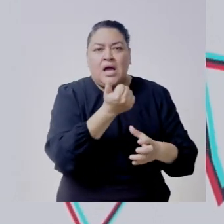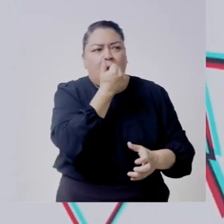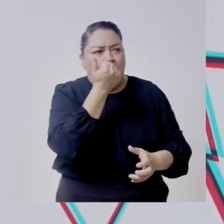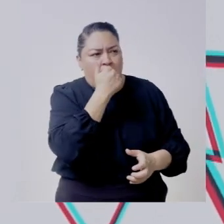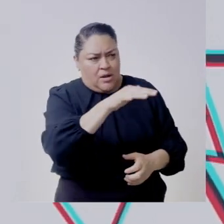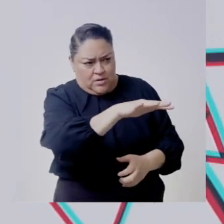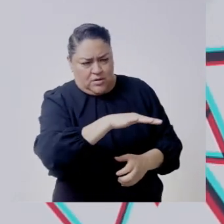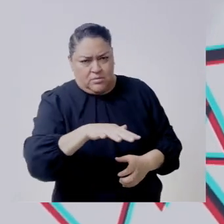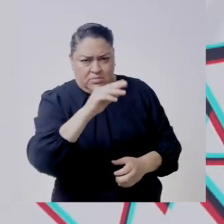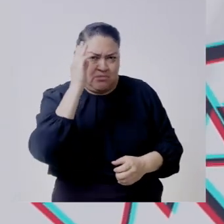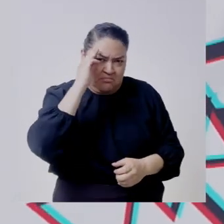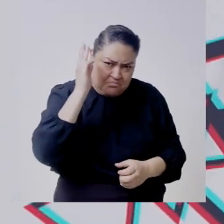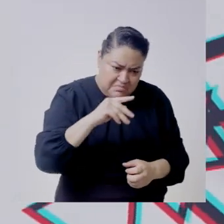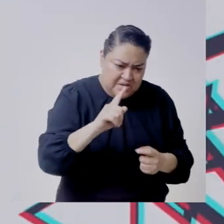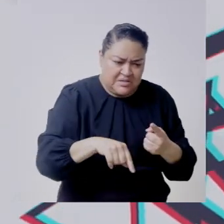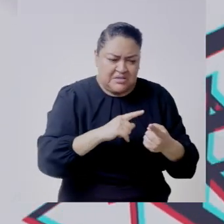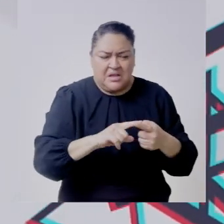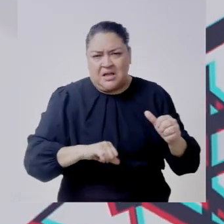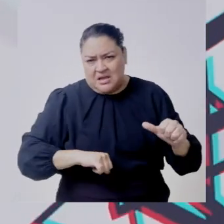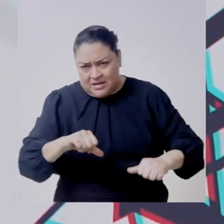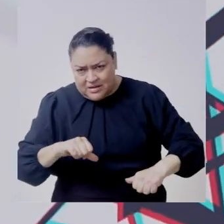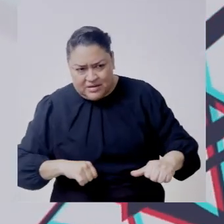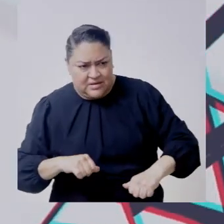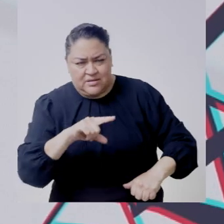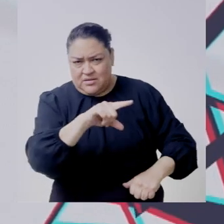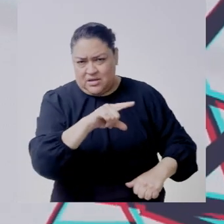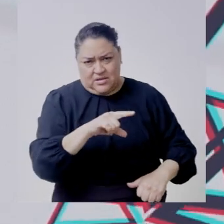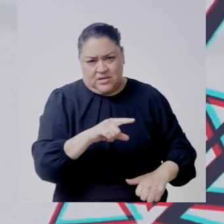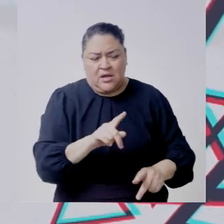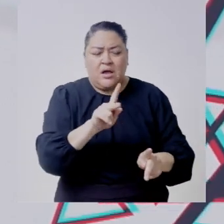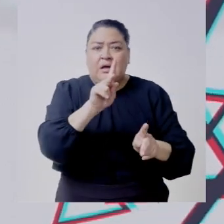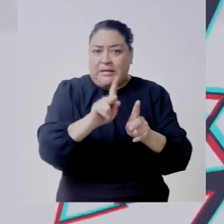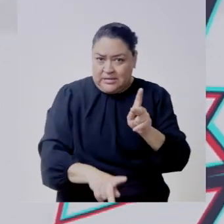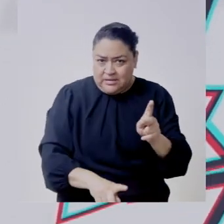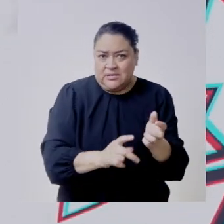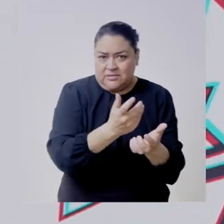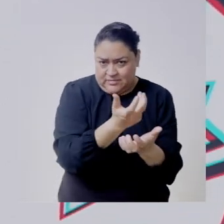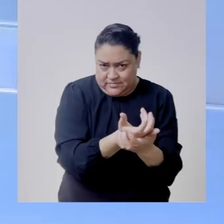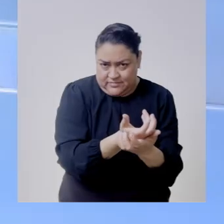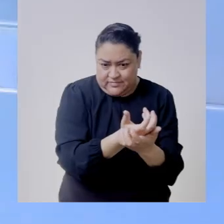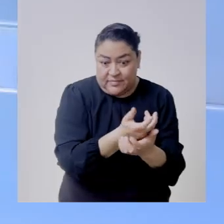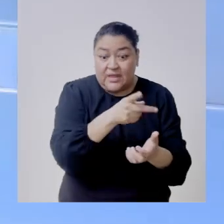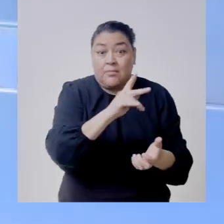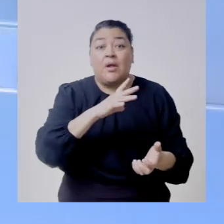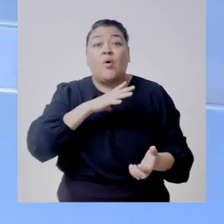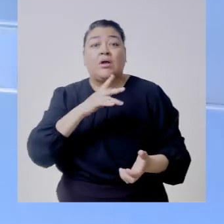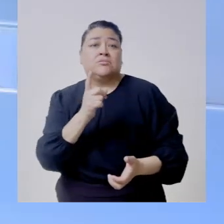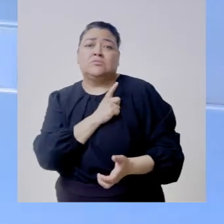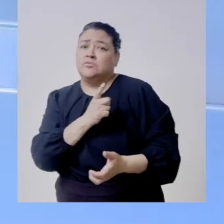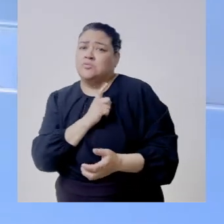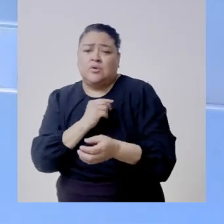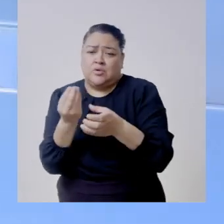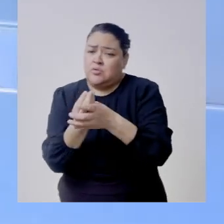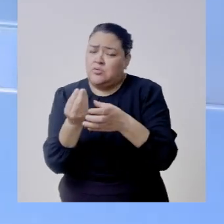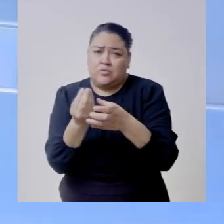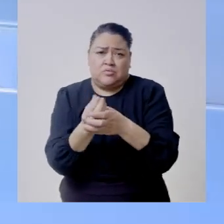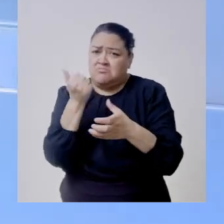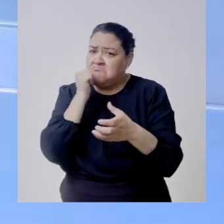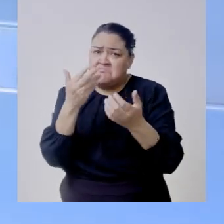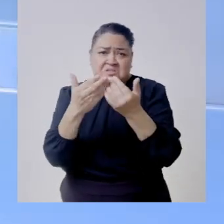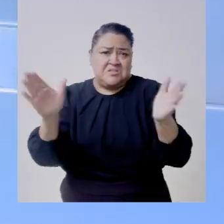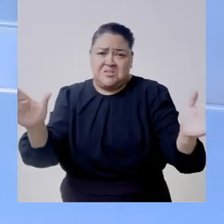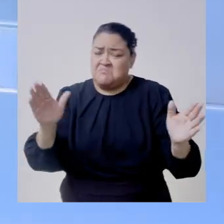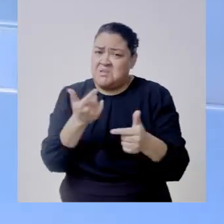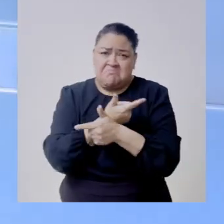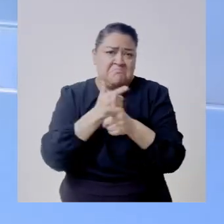los alumnos de los posgrados y actividades académicas estamos en un receso tenemos cursos auto ejecutables que esos